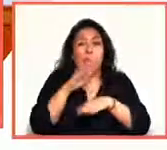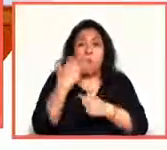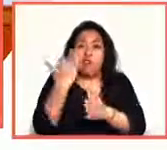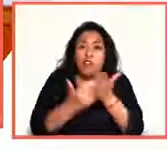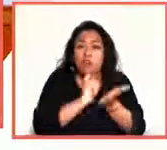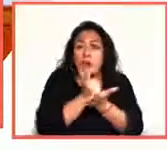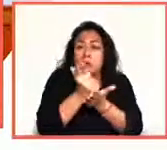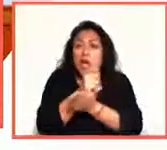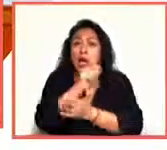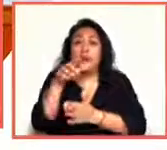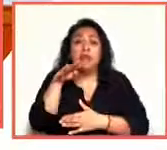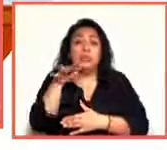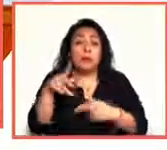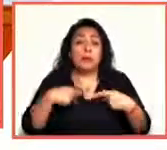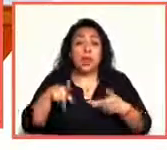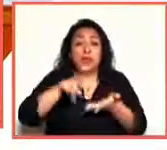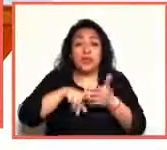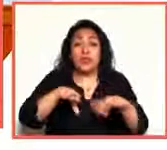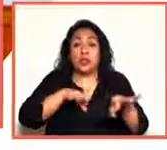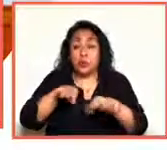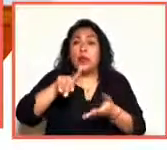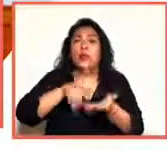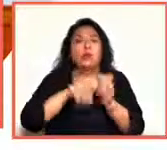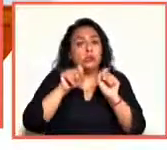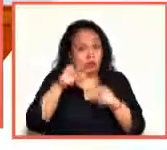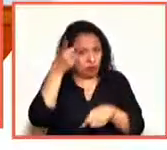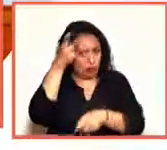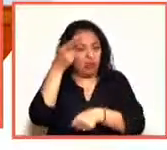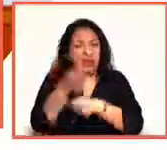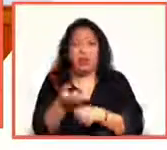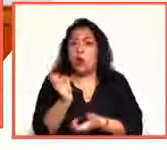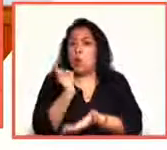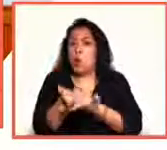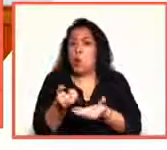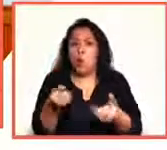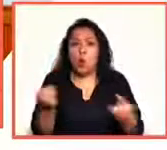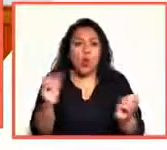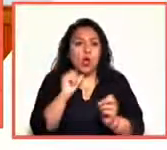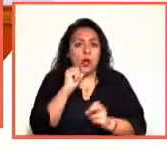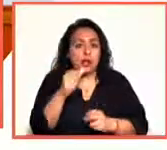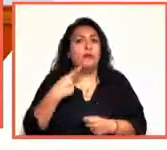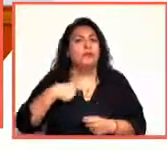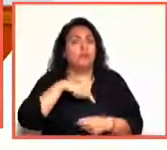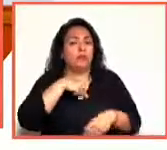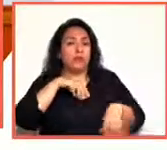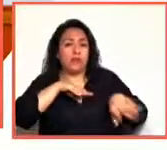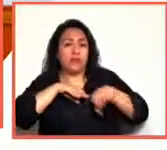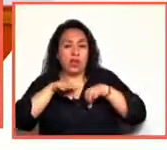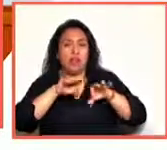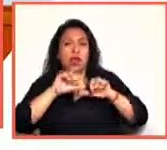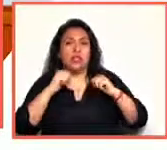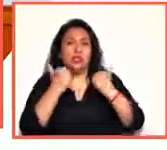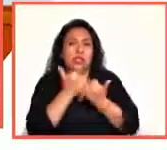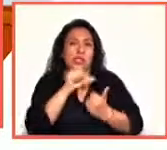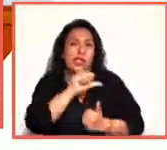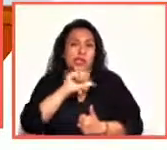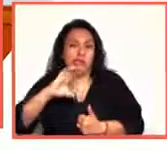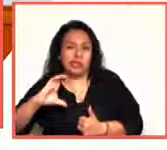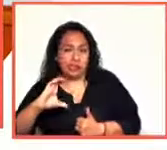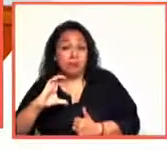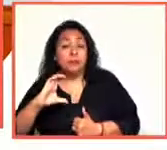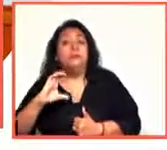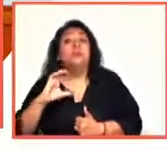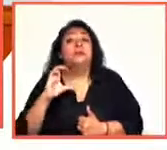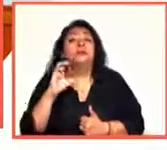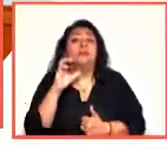los 19 empleados que tiene, incluida la directora. Nosotros somos trabajadores de una asociación civil, de esta Asociación Civil